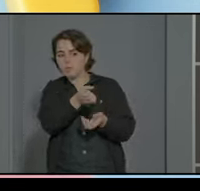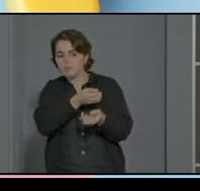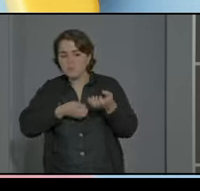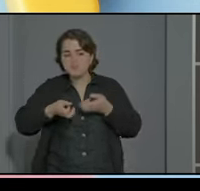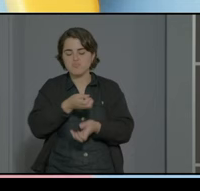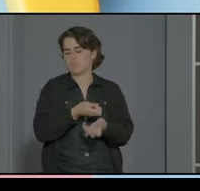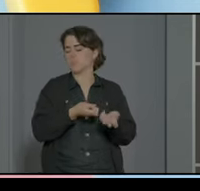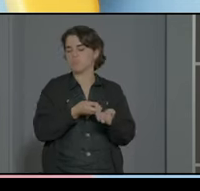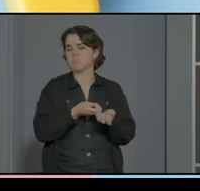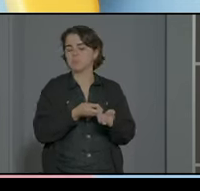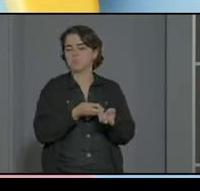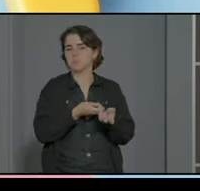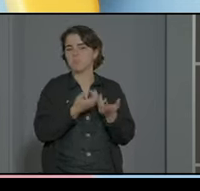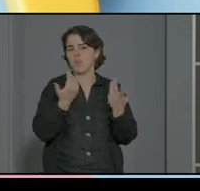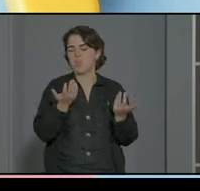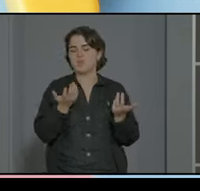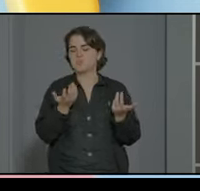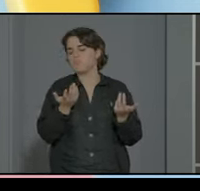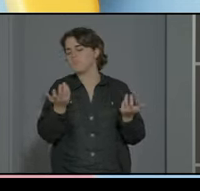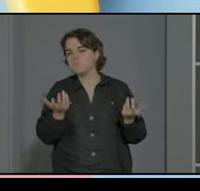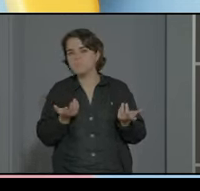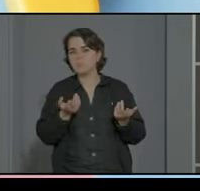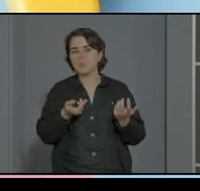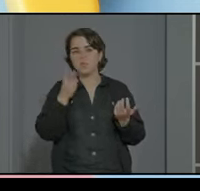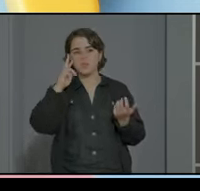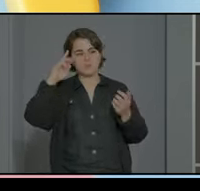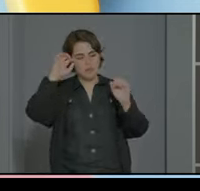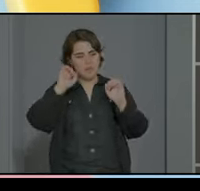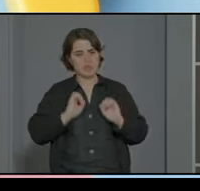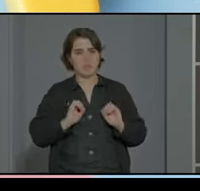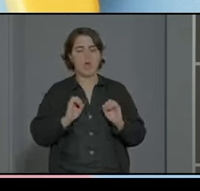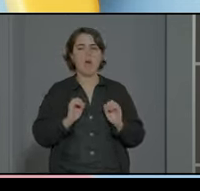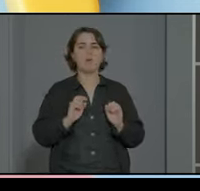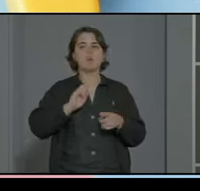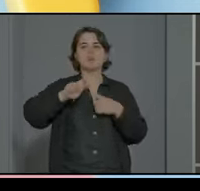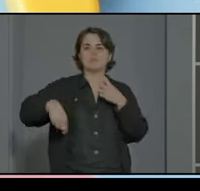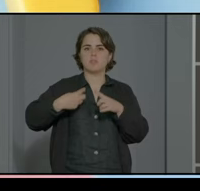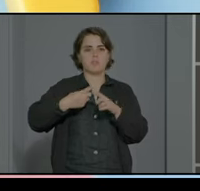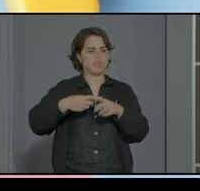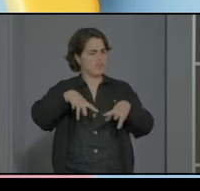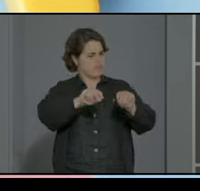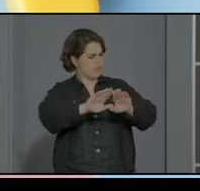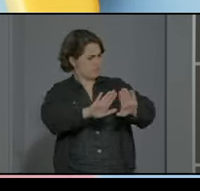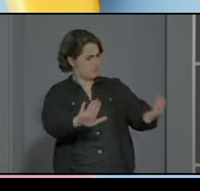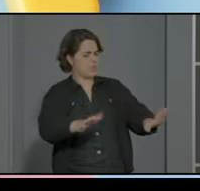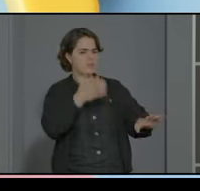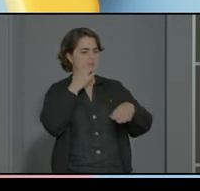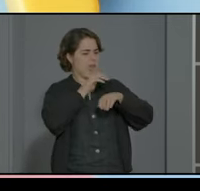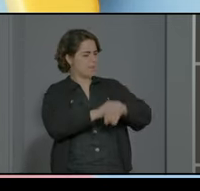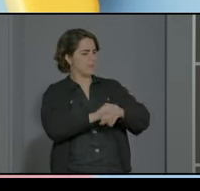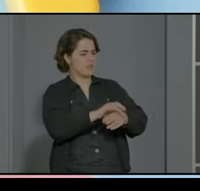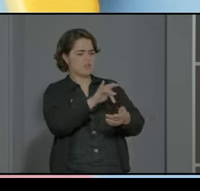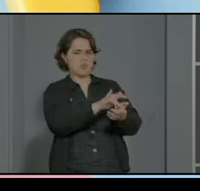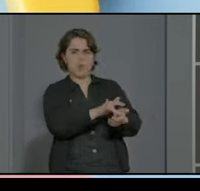y bueno pues la verdad es que la experiencia esta esta primera y luego ya ya termina ahí o sea luego si de ahí sale una amistad